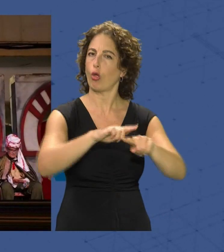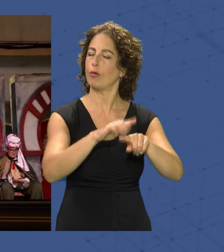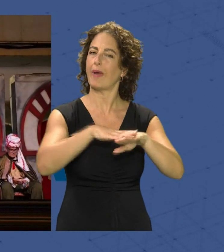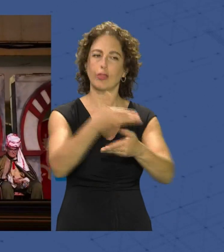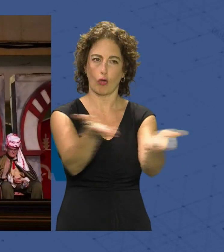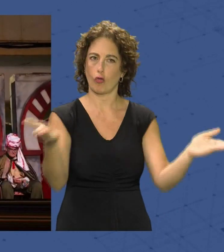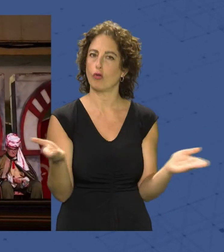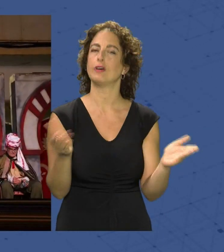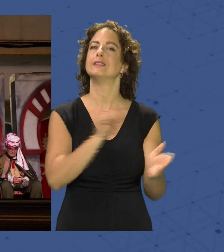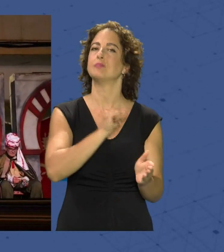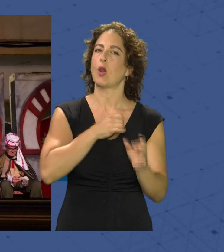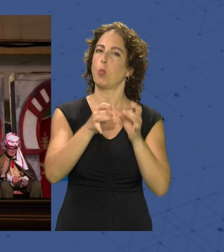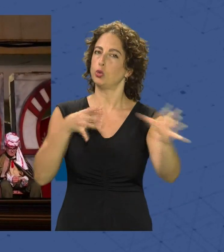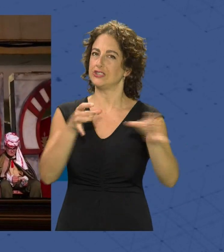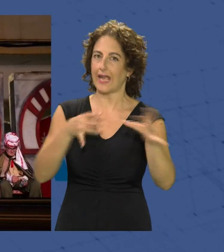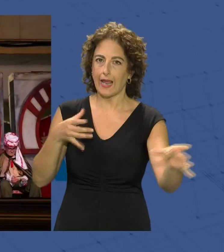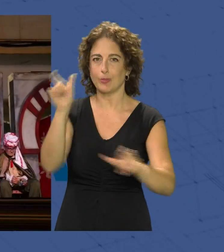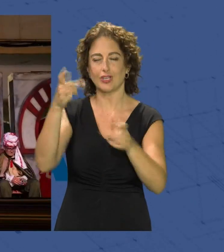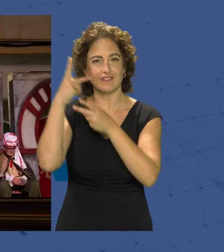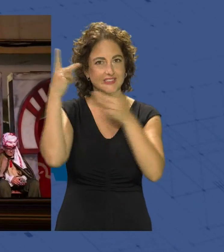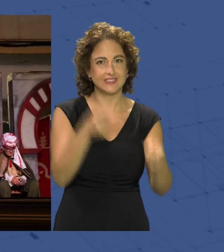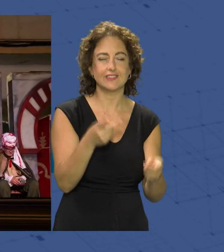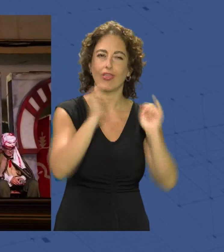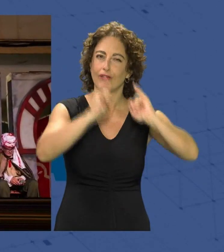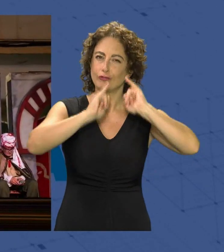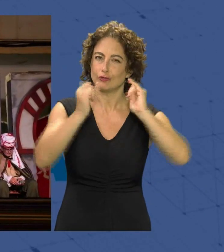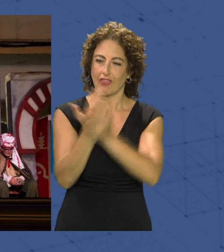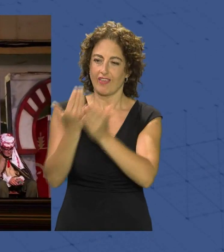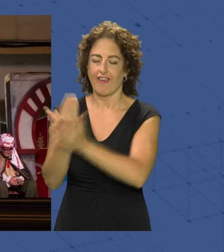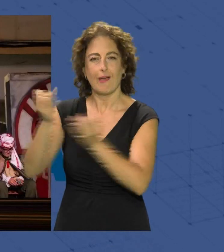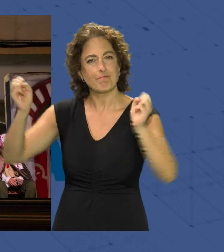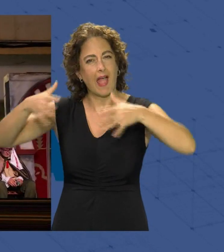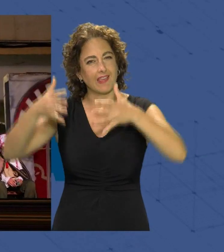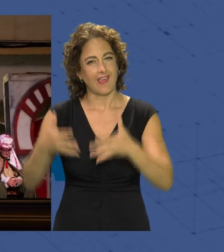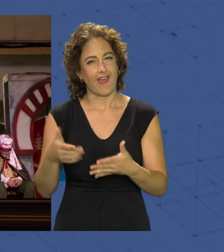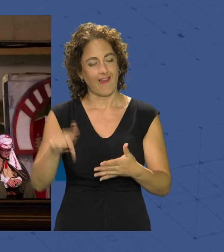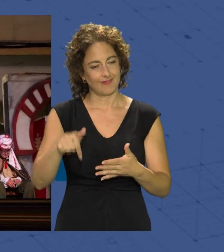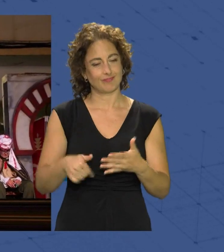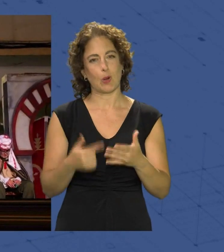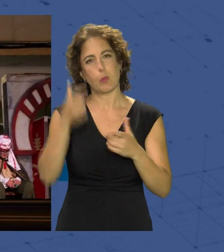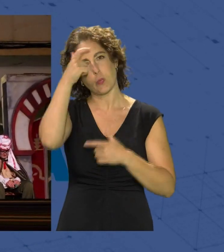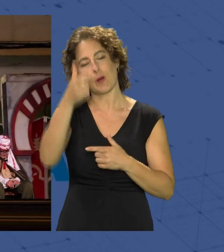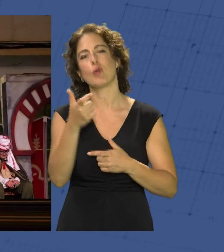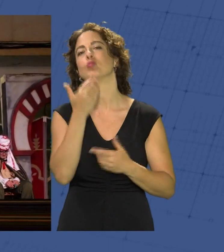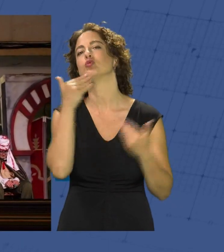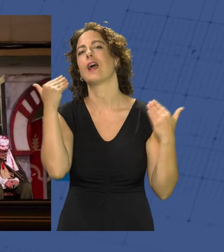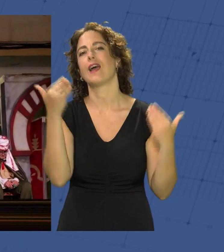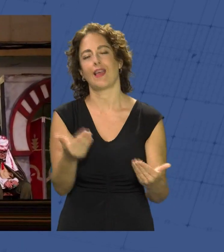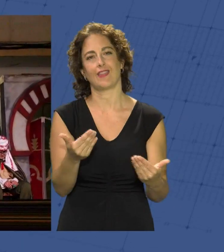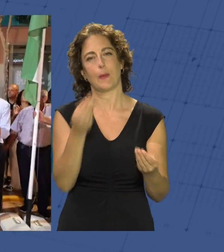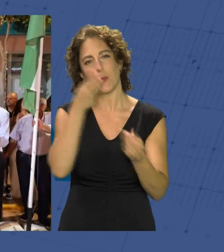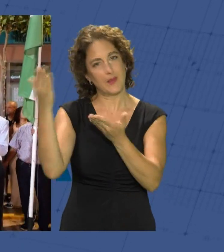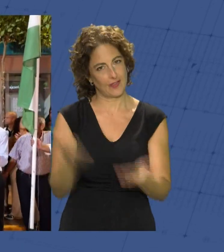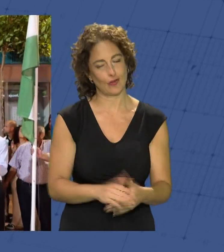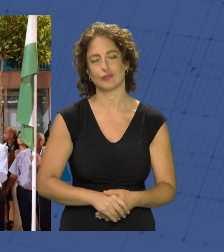espero que burcheneros y visitantes paséis unos días mágicos en nuestro pueblo y muchas gracias y bienvenidos